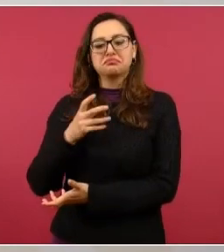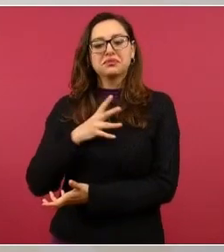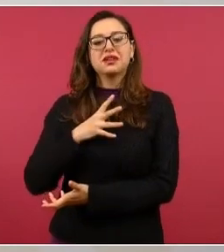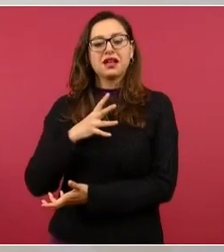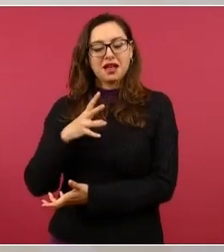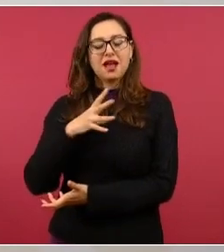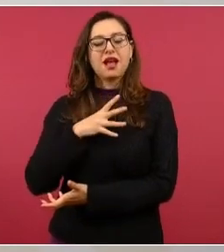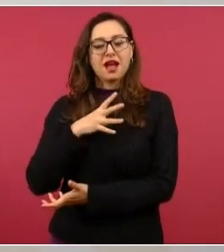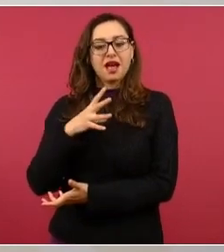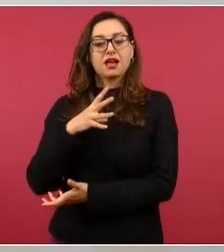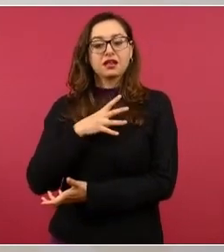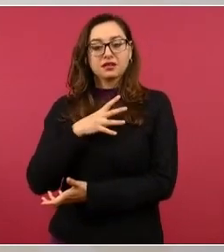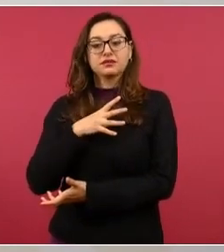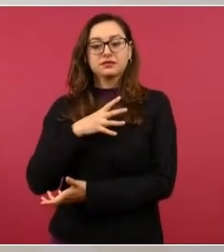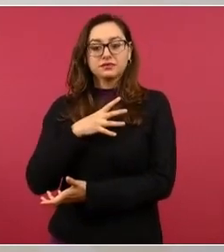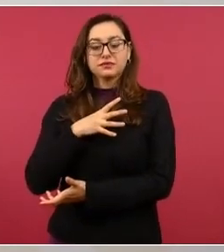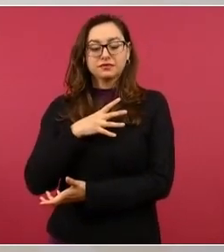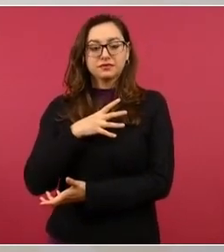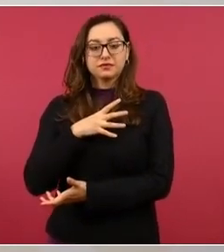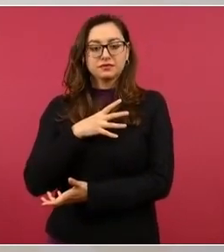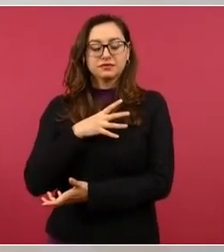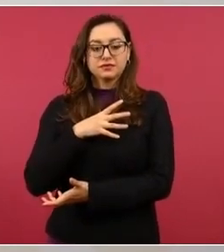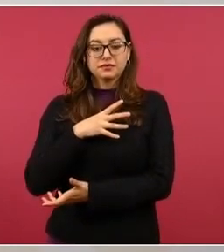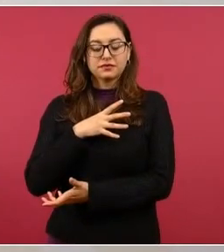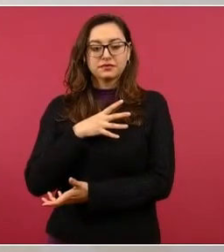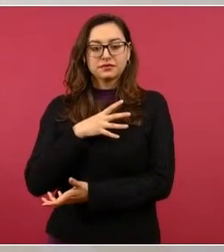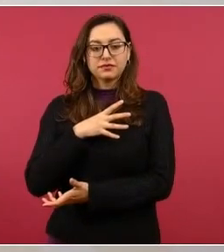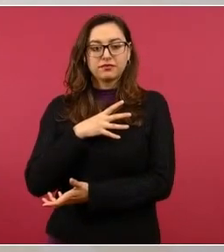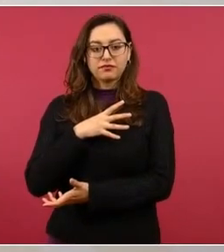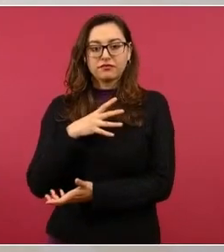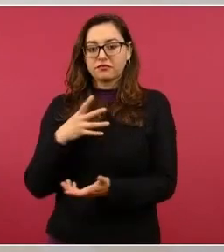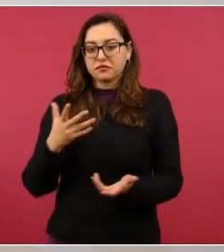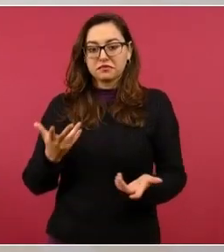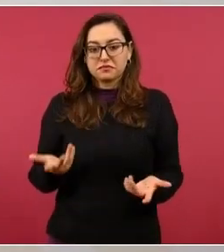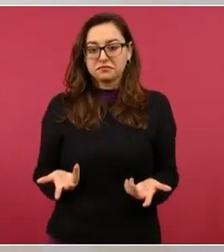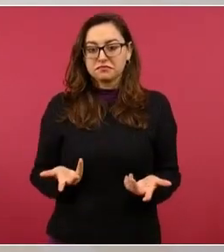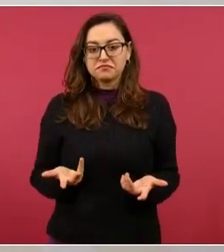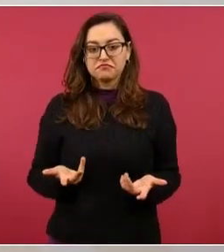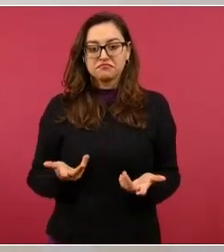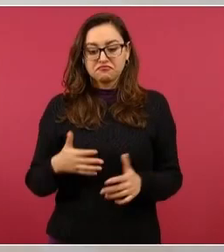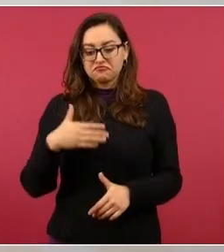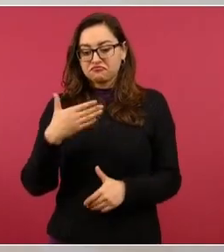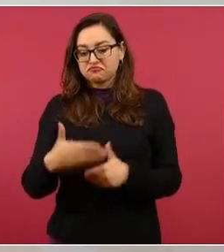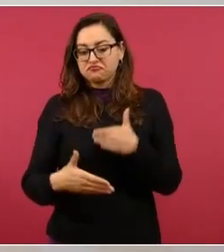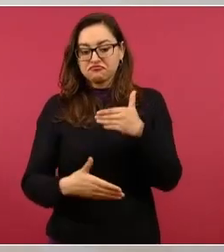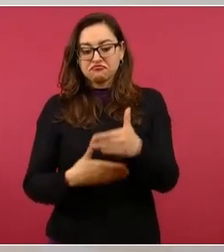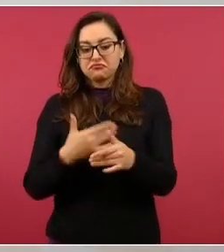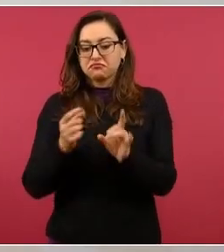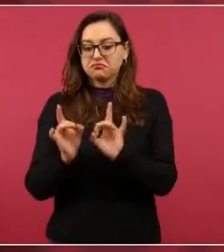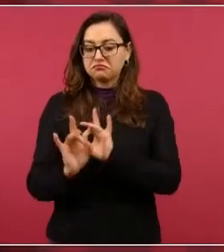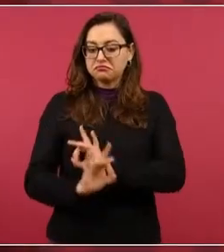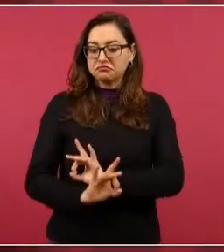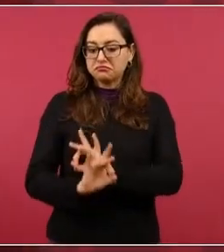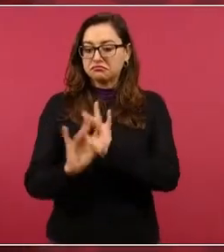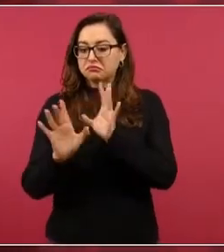poder enfrentar cualquier